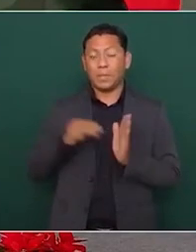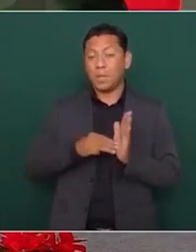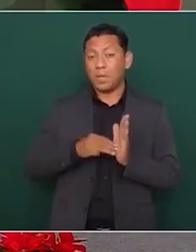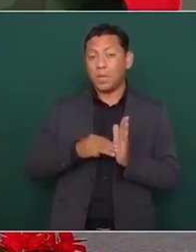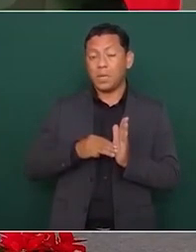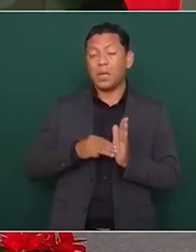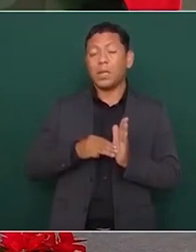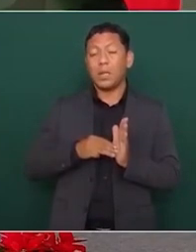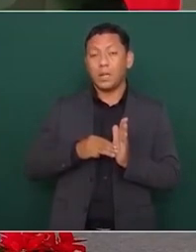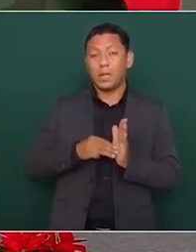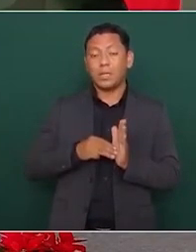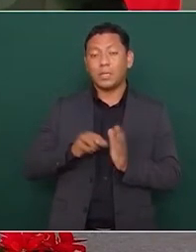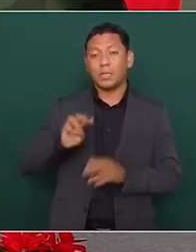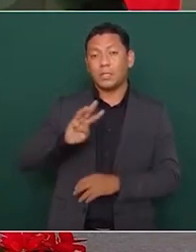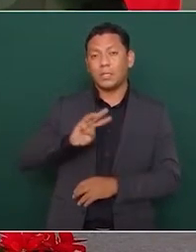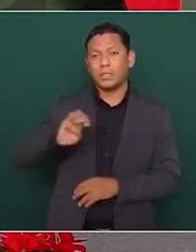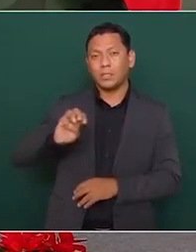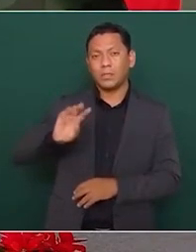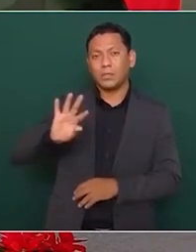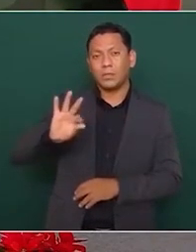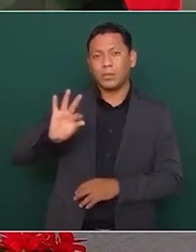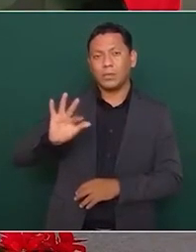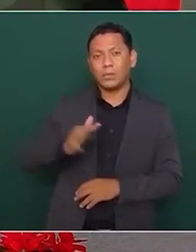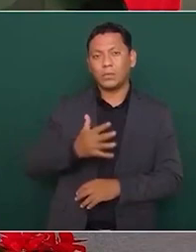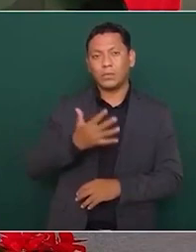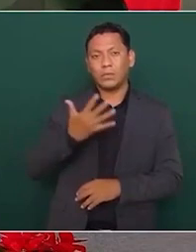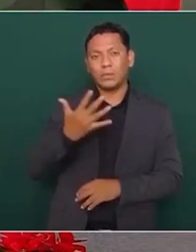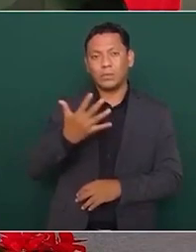20.345